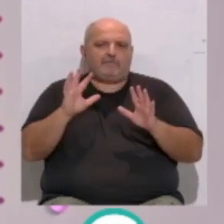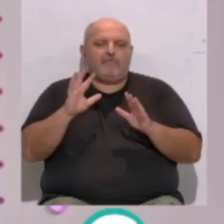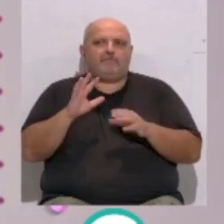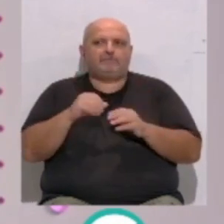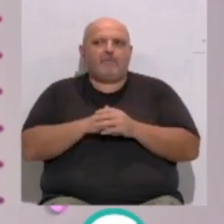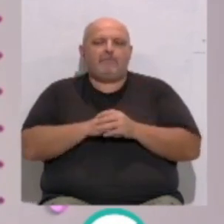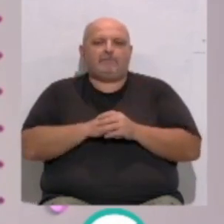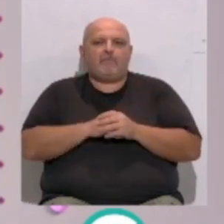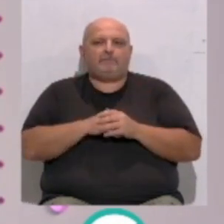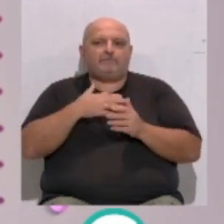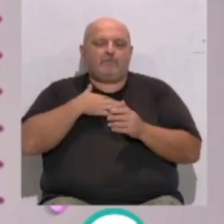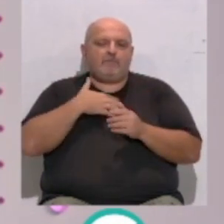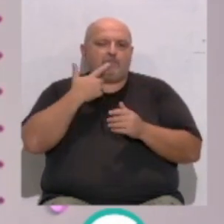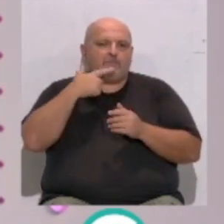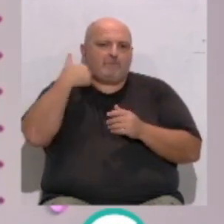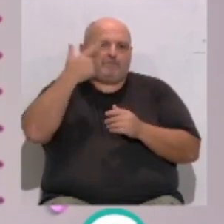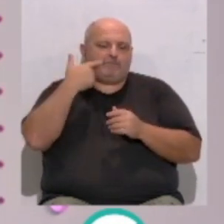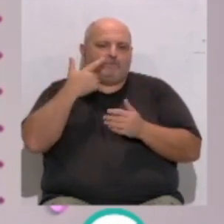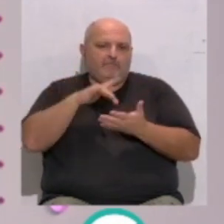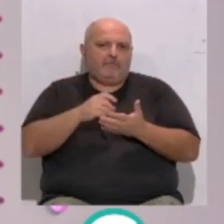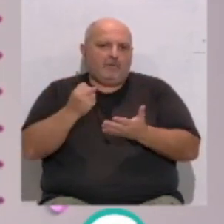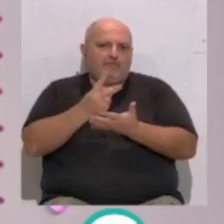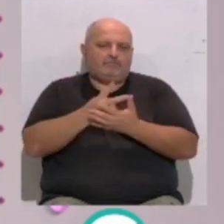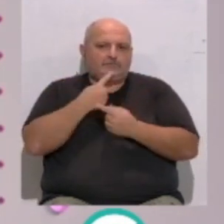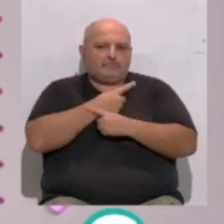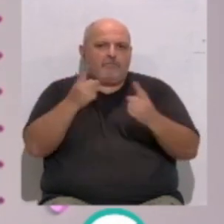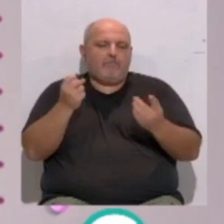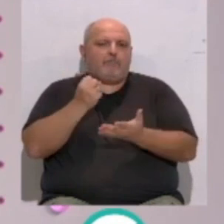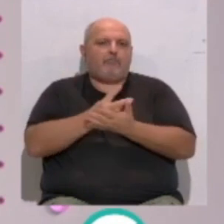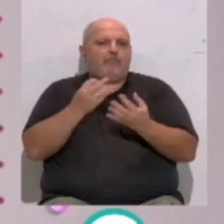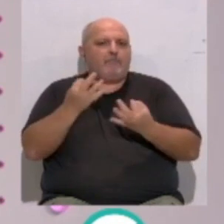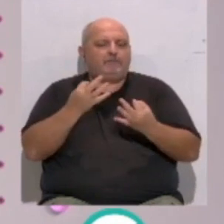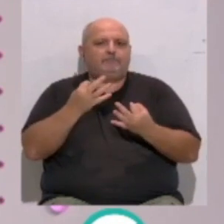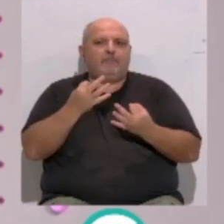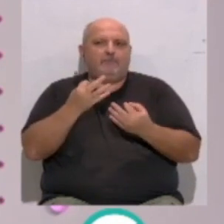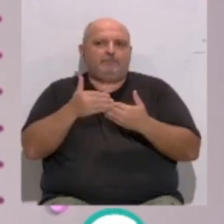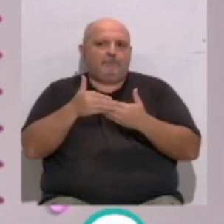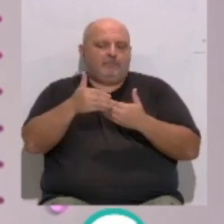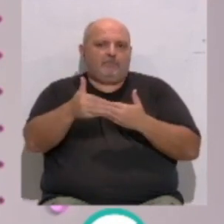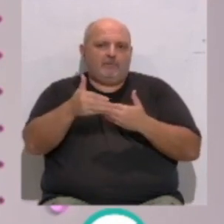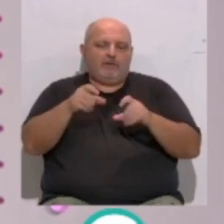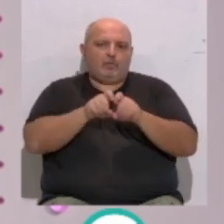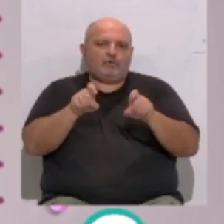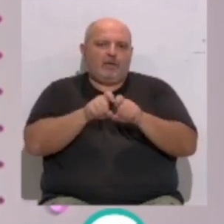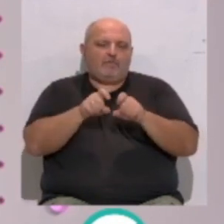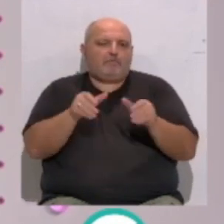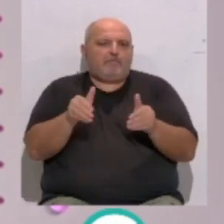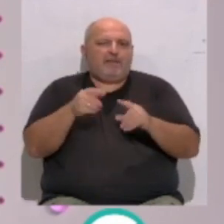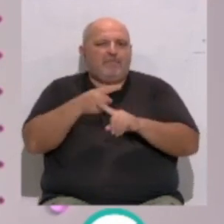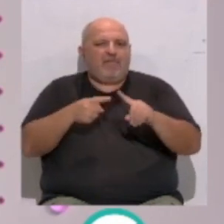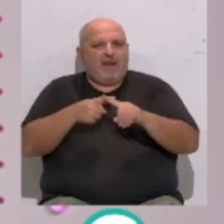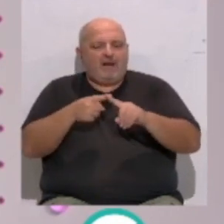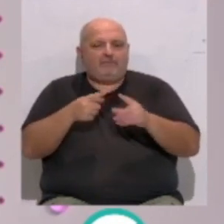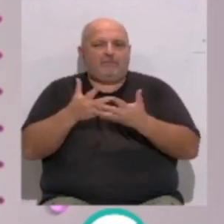yo saco la cara una vez más y apuesto que salimos desde luego la industria pequeña y mediana